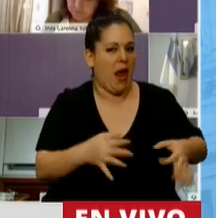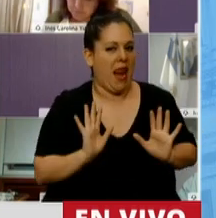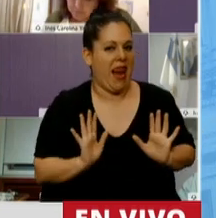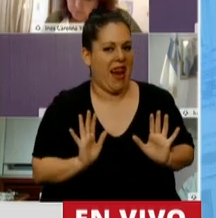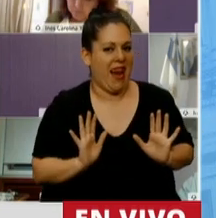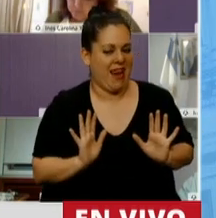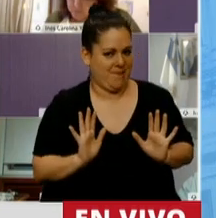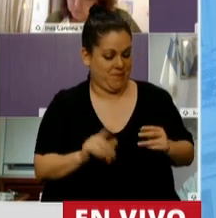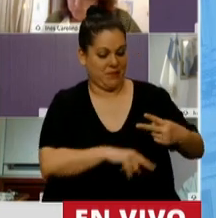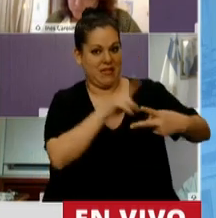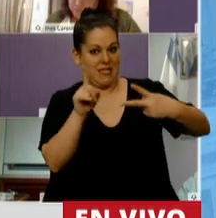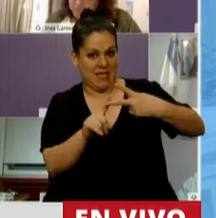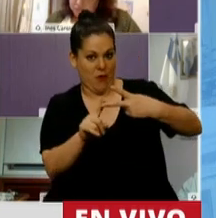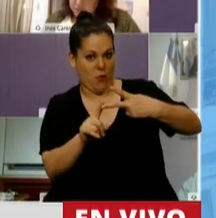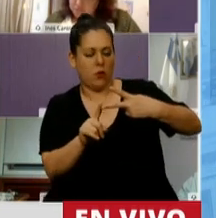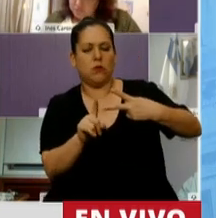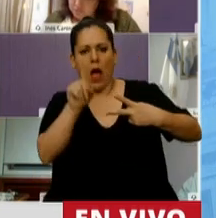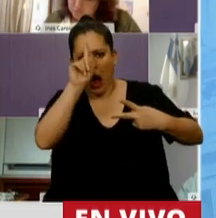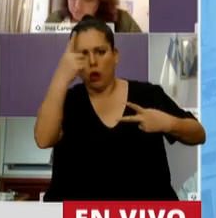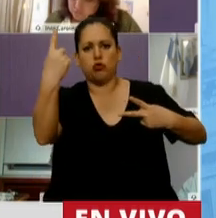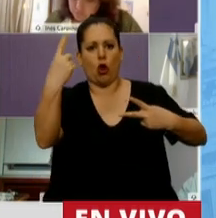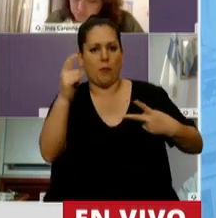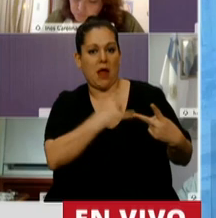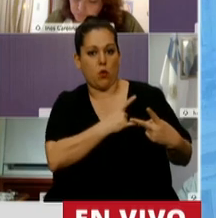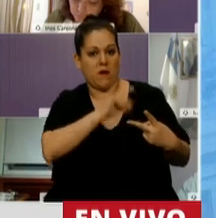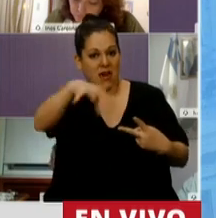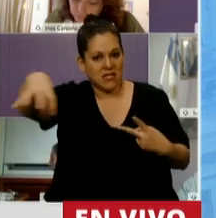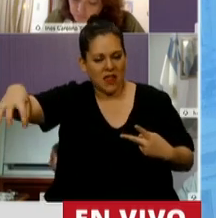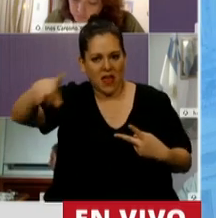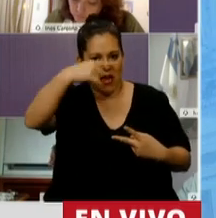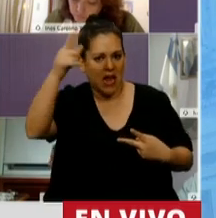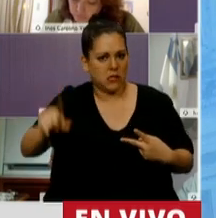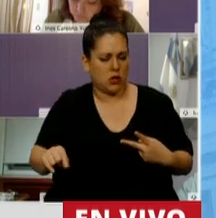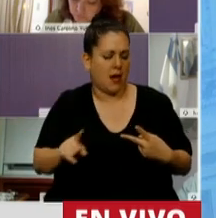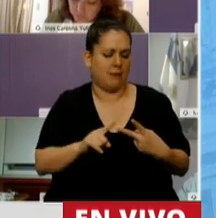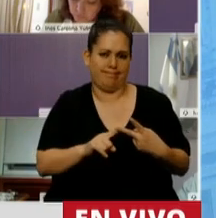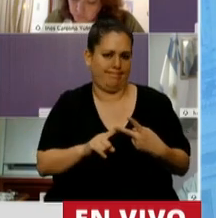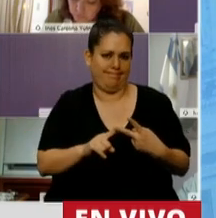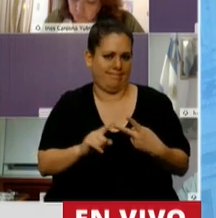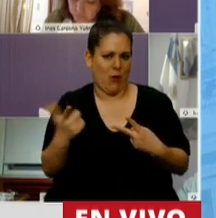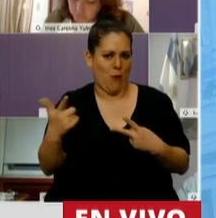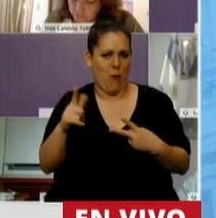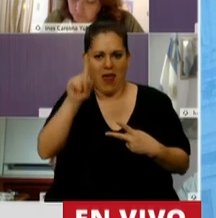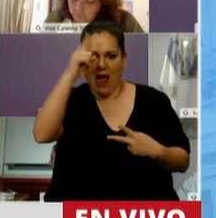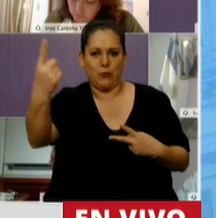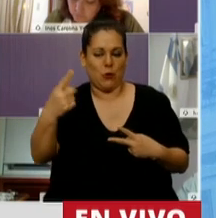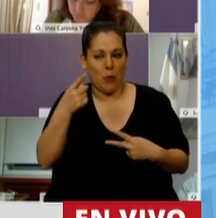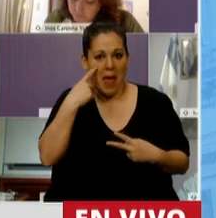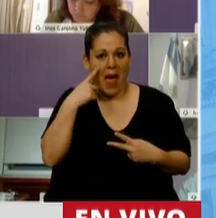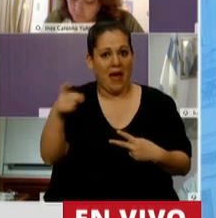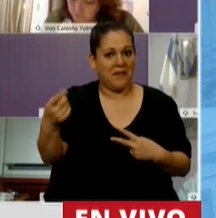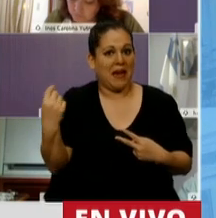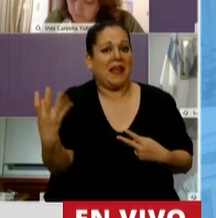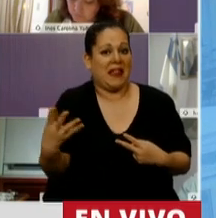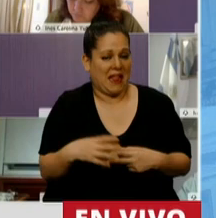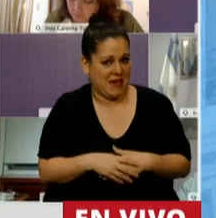punto, la pérdida de la autonomía y autarquía de las universidades nacionales. Y ahí quiero ver cómo va a andar la cosa,